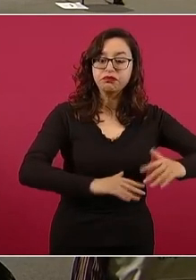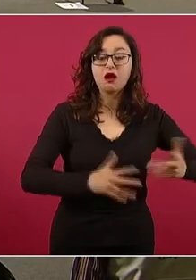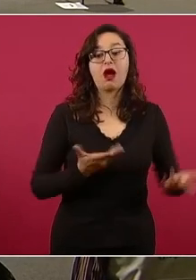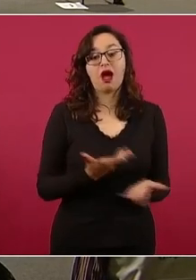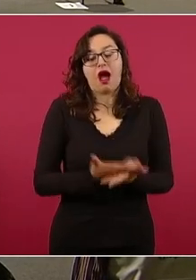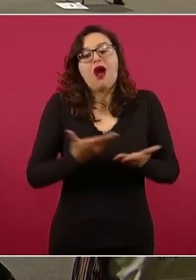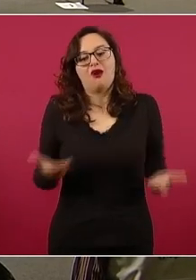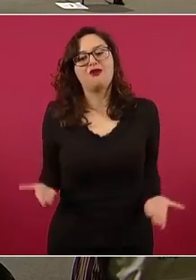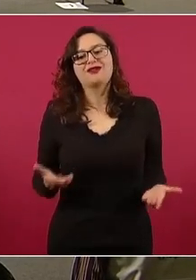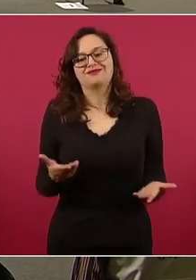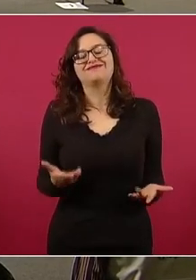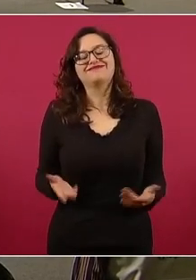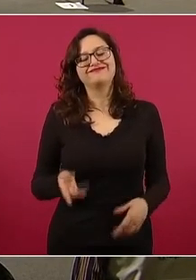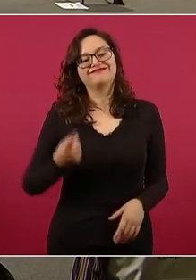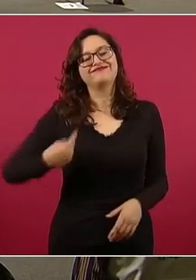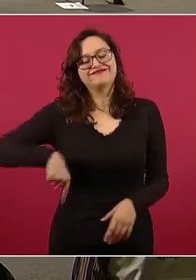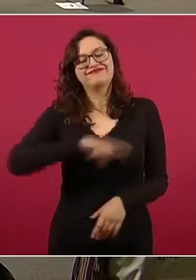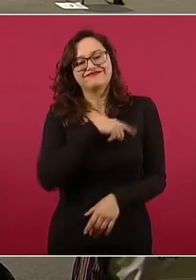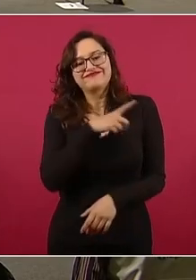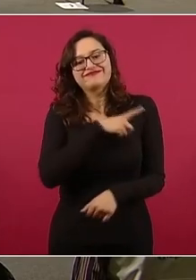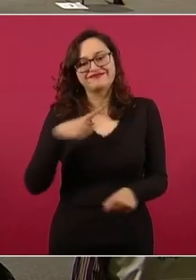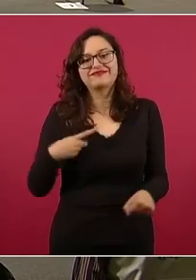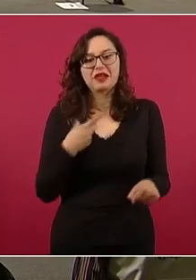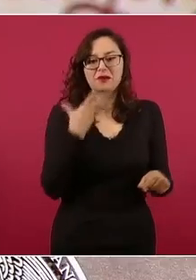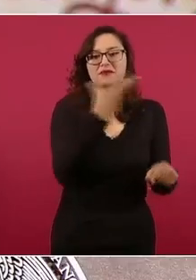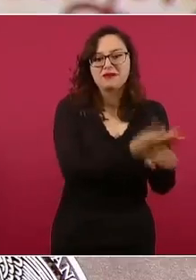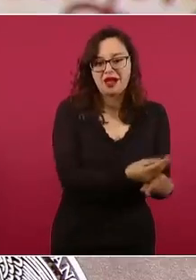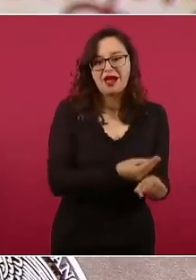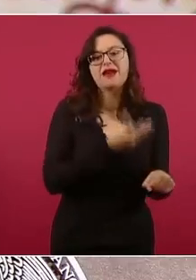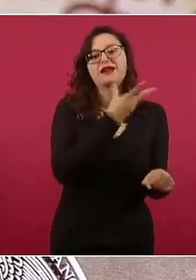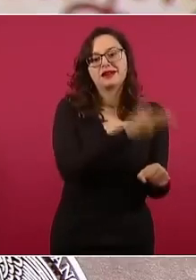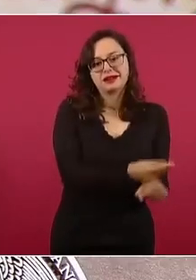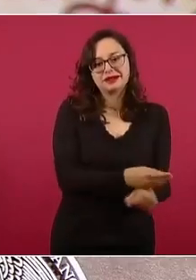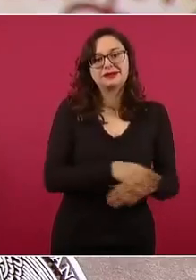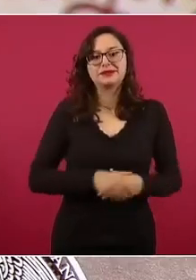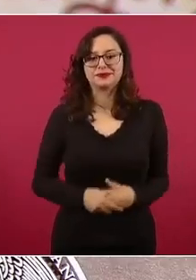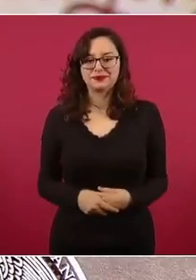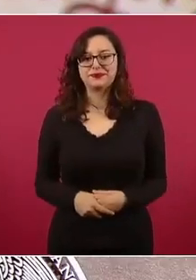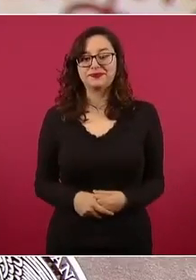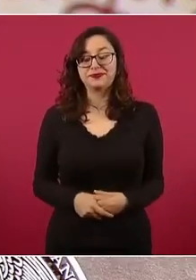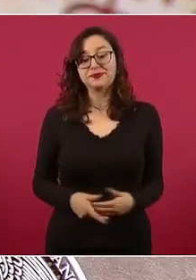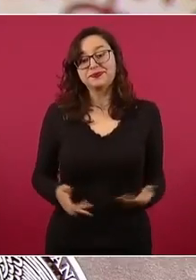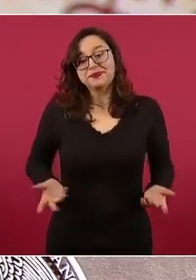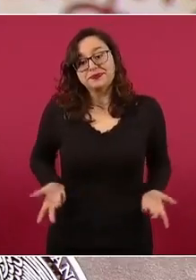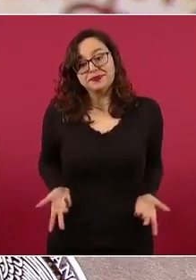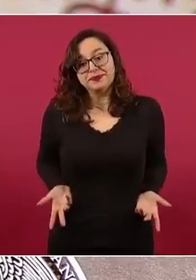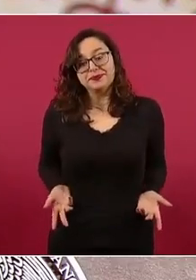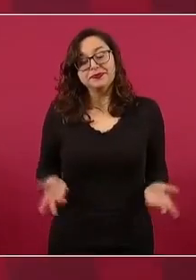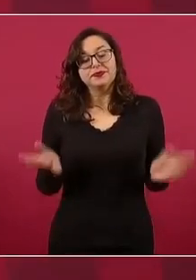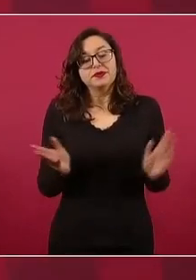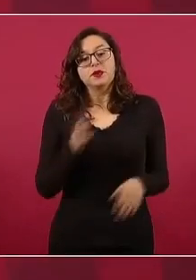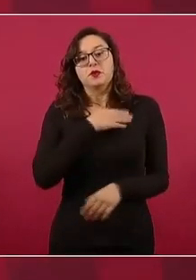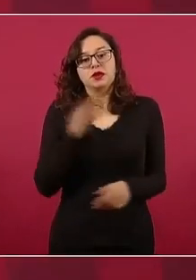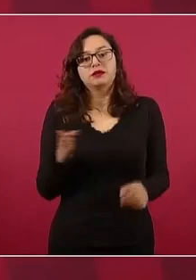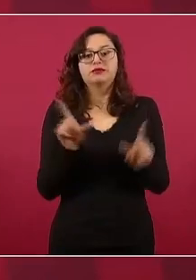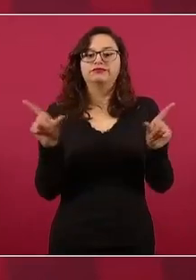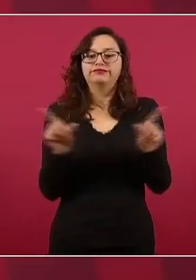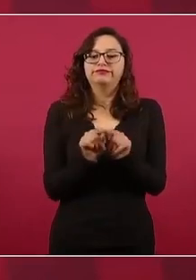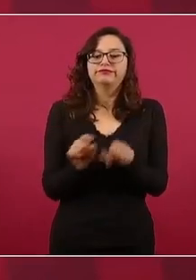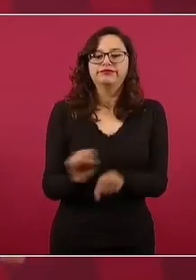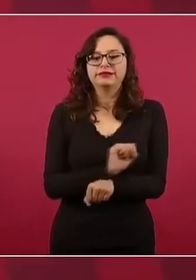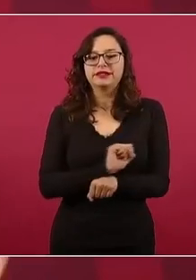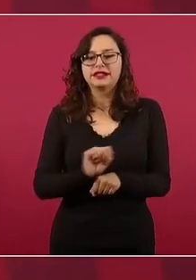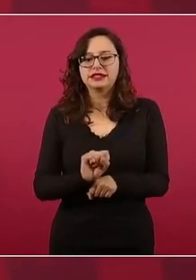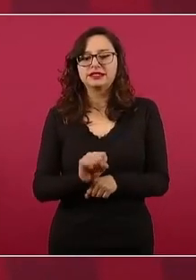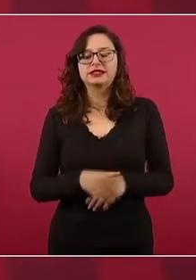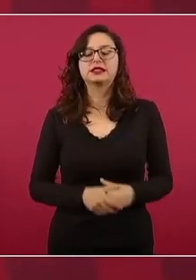Y bueno, para finalizar, les dijimos que iba a ser breve, tenemos una mentira y una buena noticia. De esas que